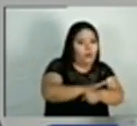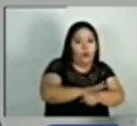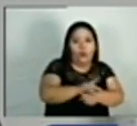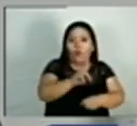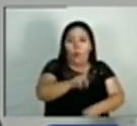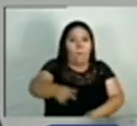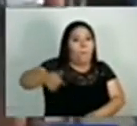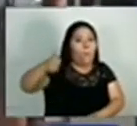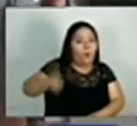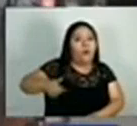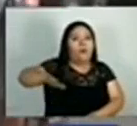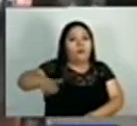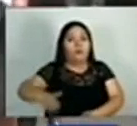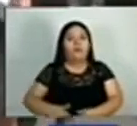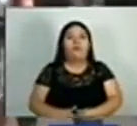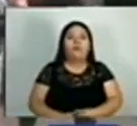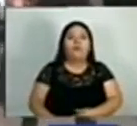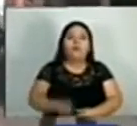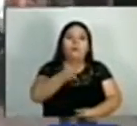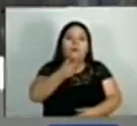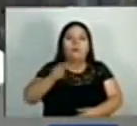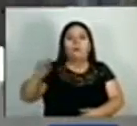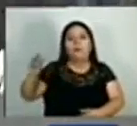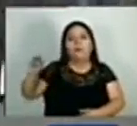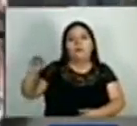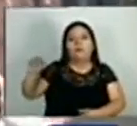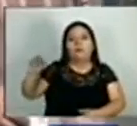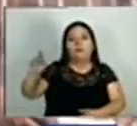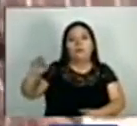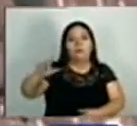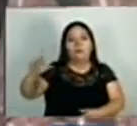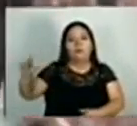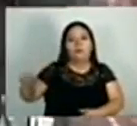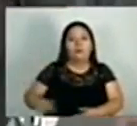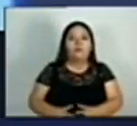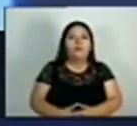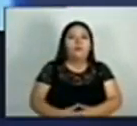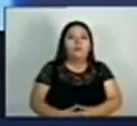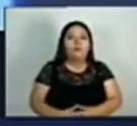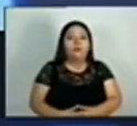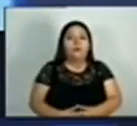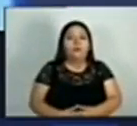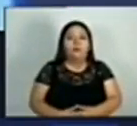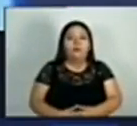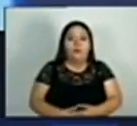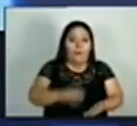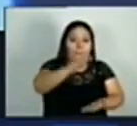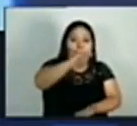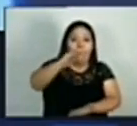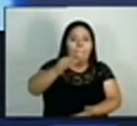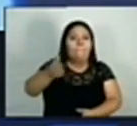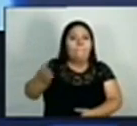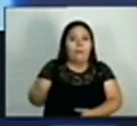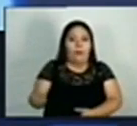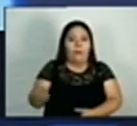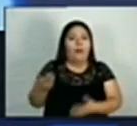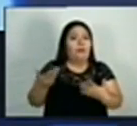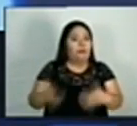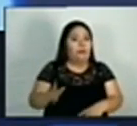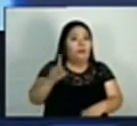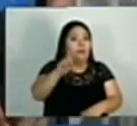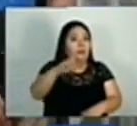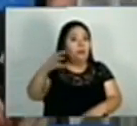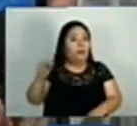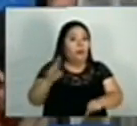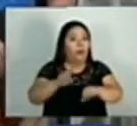utilizando de manera eficiente. Este es un informe de Marcela Rivera. El quintal de papá alcanzó los 100 dólares